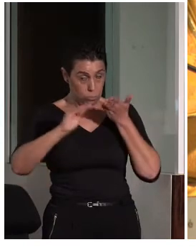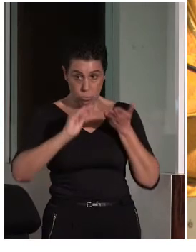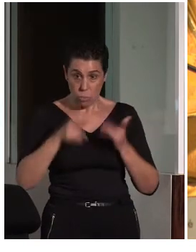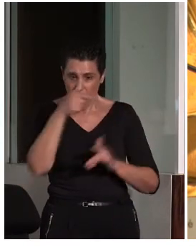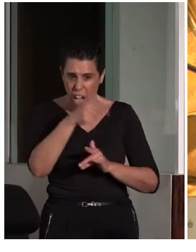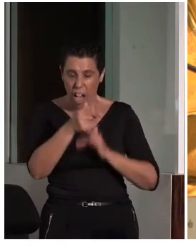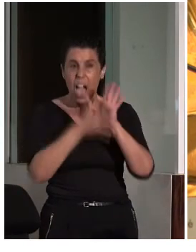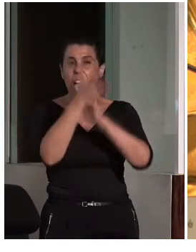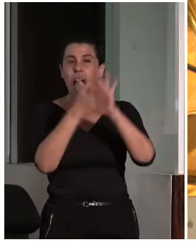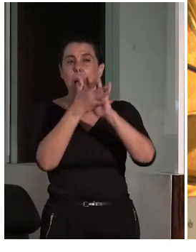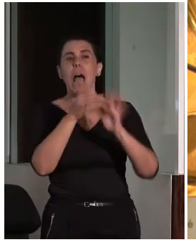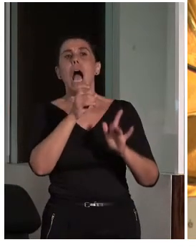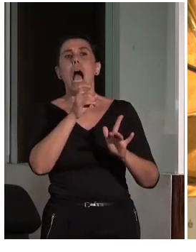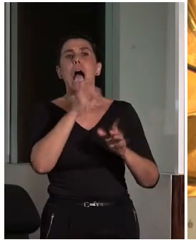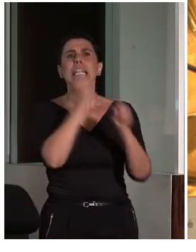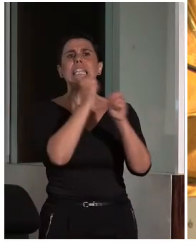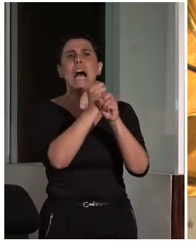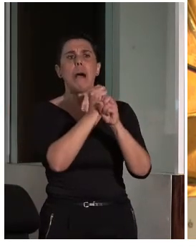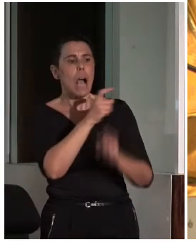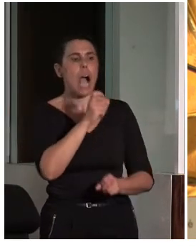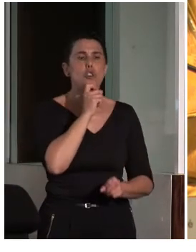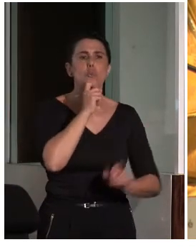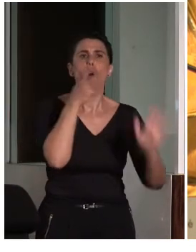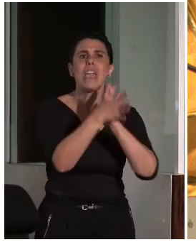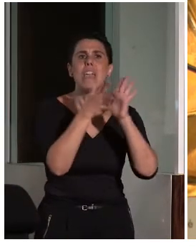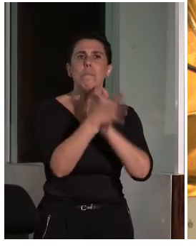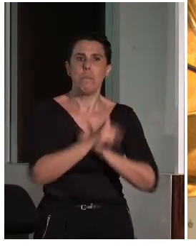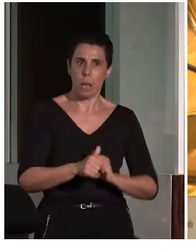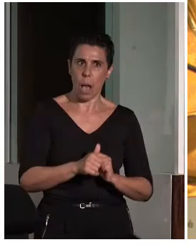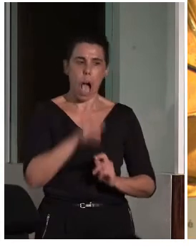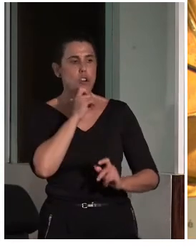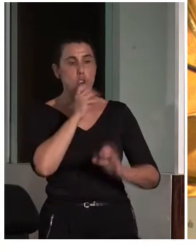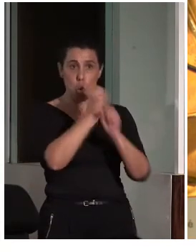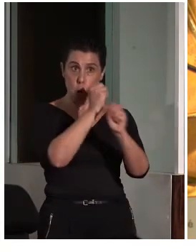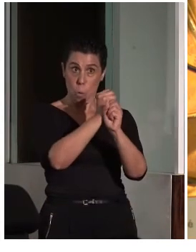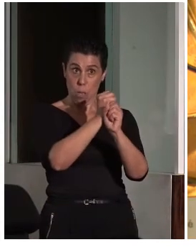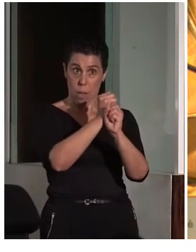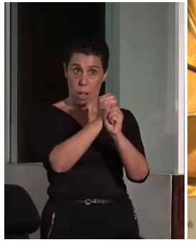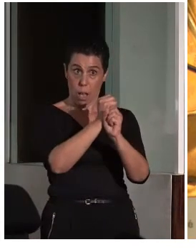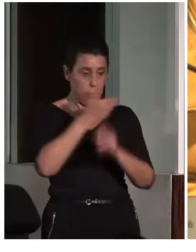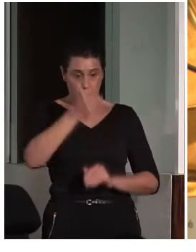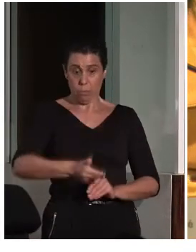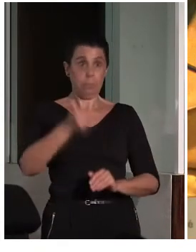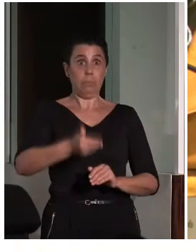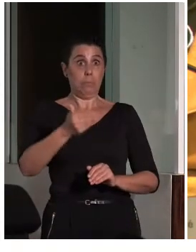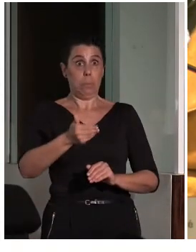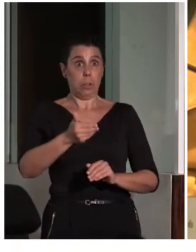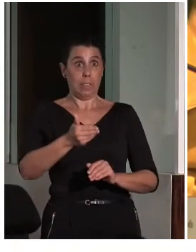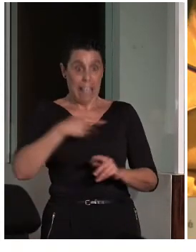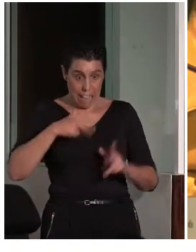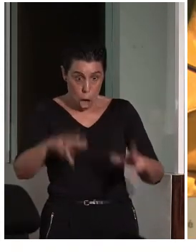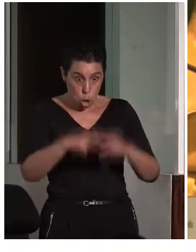hay que trabajar. Es muy importante, porque en la sociedad vigente, actual,